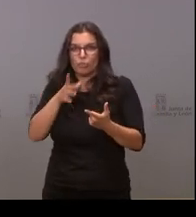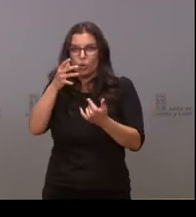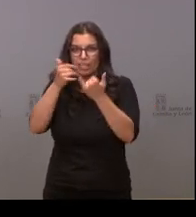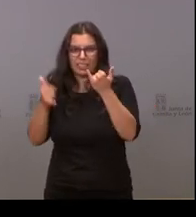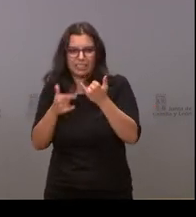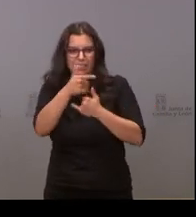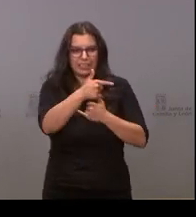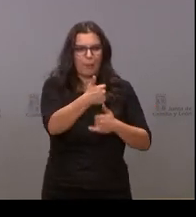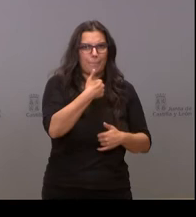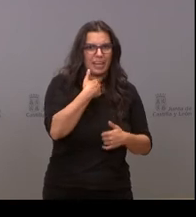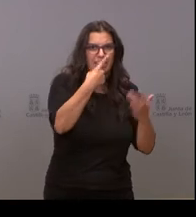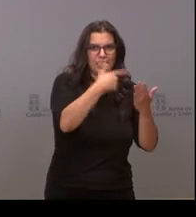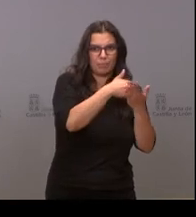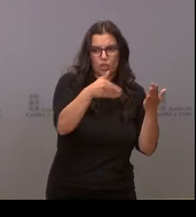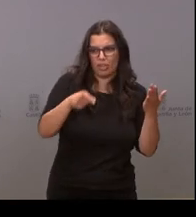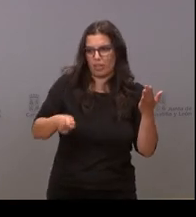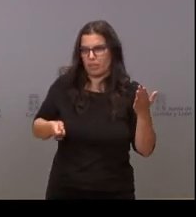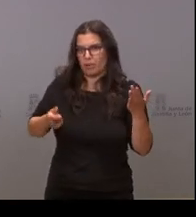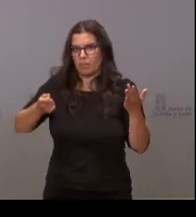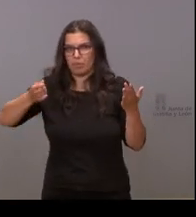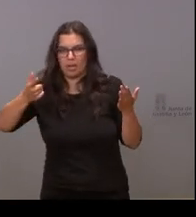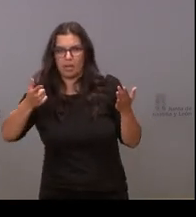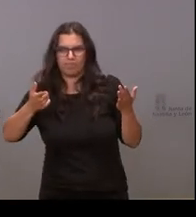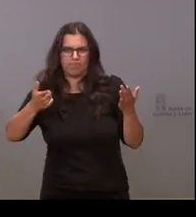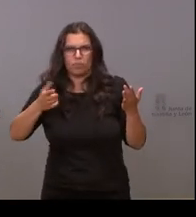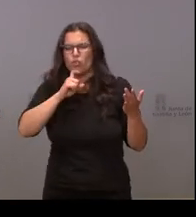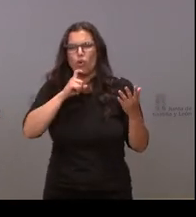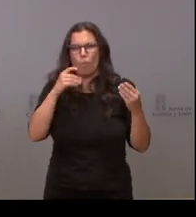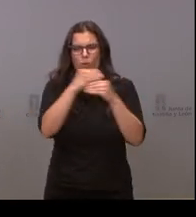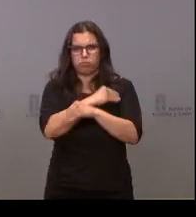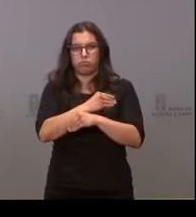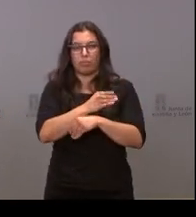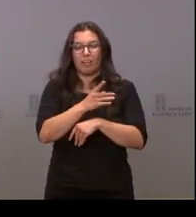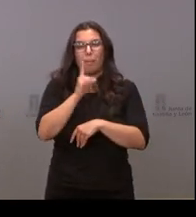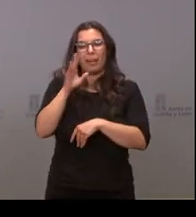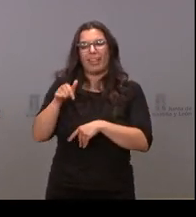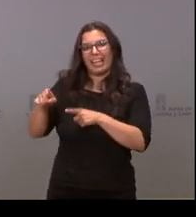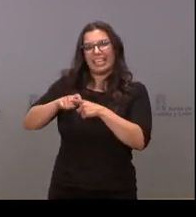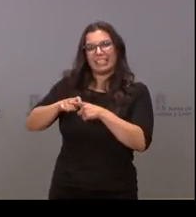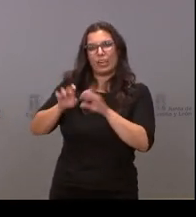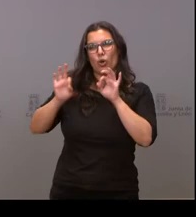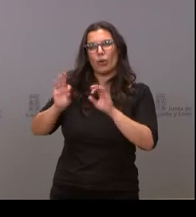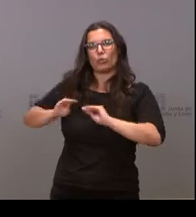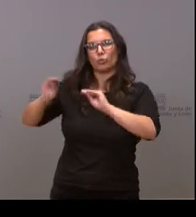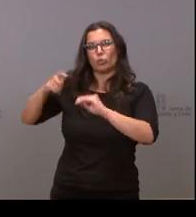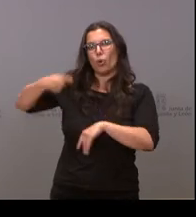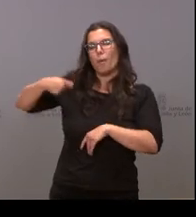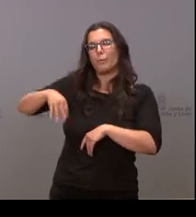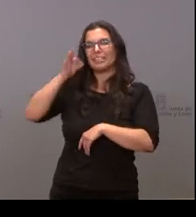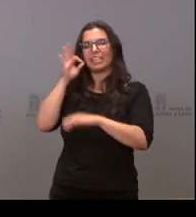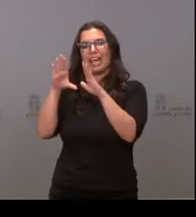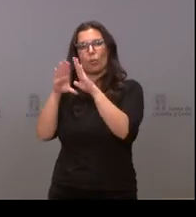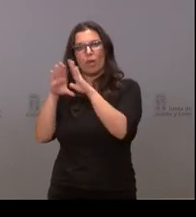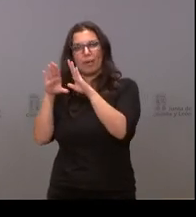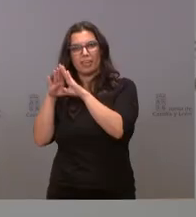Y no sé si nos estamos ayusizando un poco en el sentido de que parece que está de moda esto de la rebaja de impuestos. Muchas